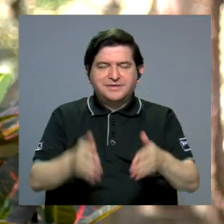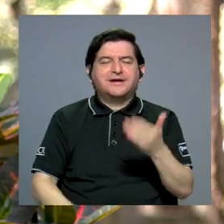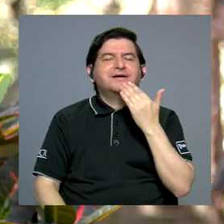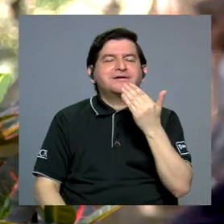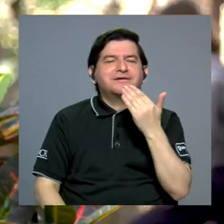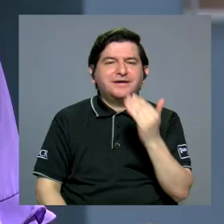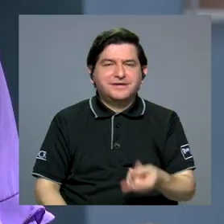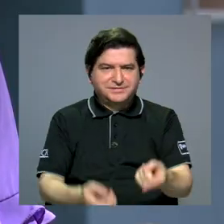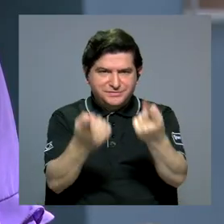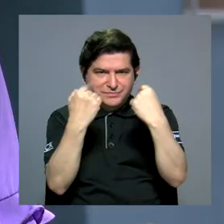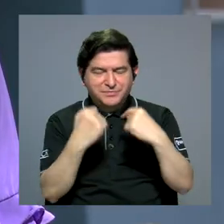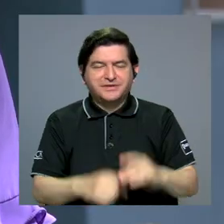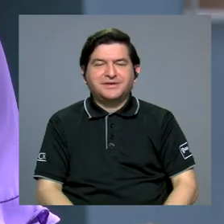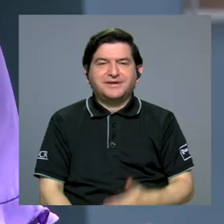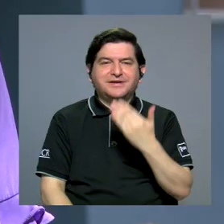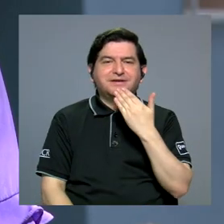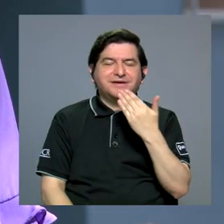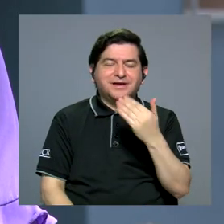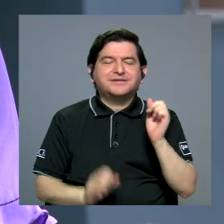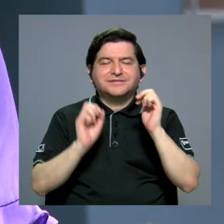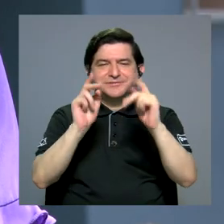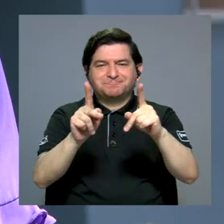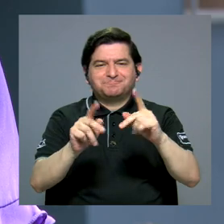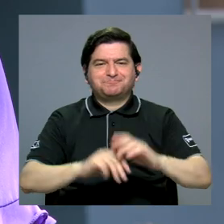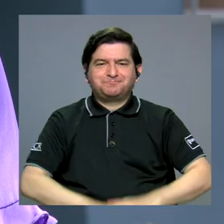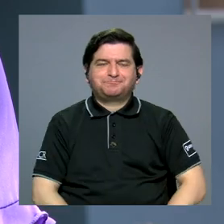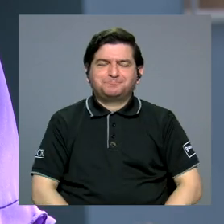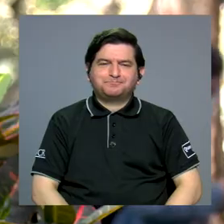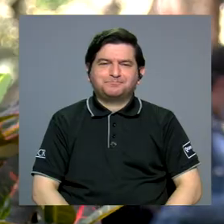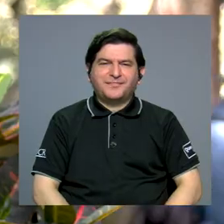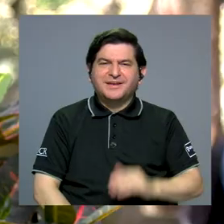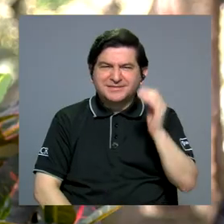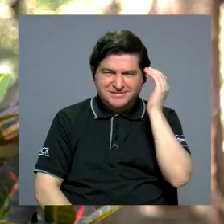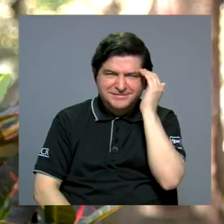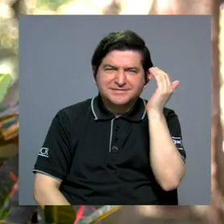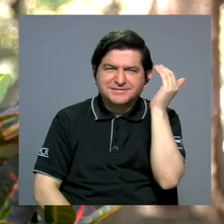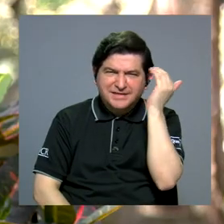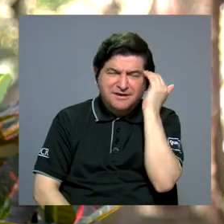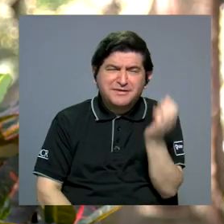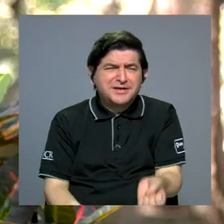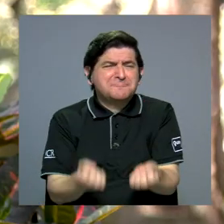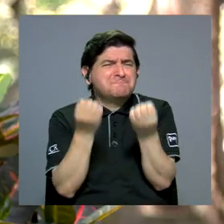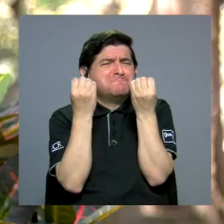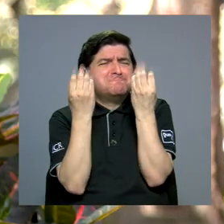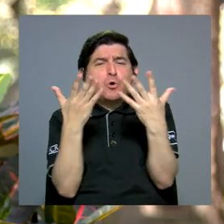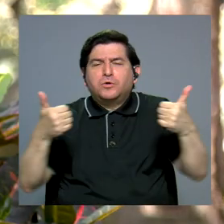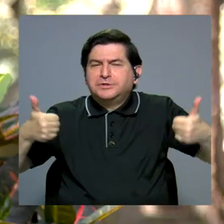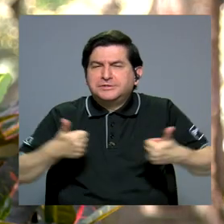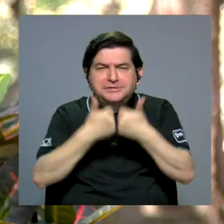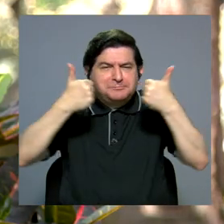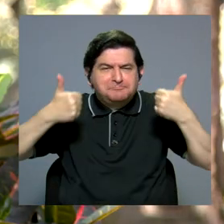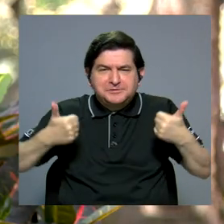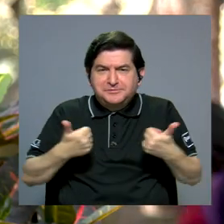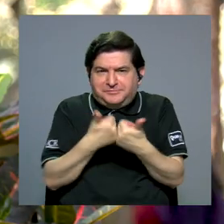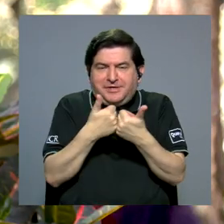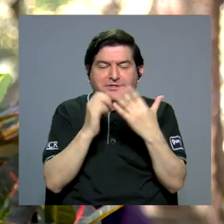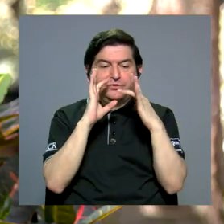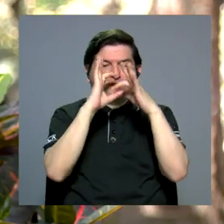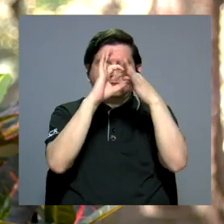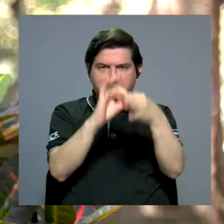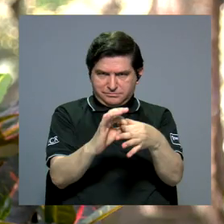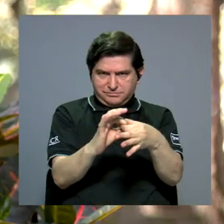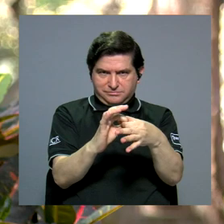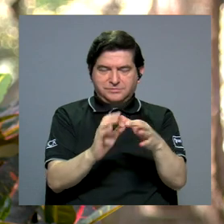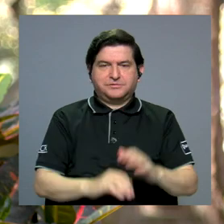Muchísimas gracias, Karen, por estar acá. Muchas gracias por el espacio. Karen, sabemos que hay muchísimos desafíos, retos en